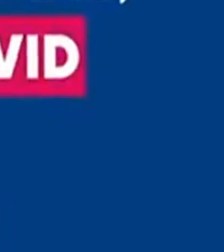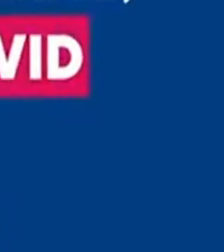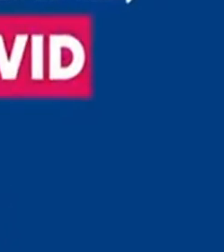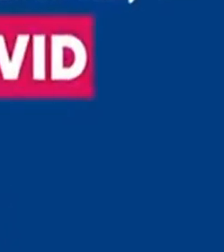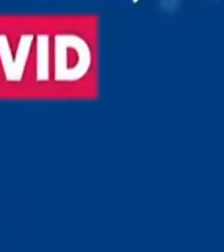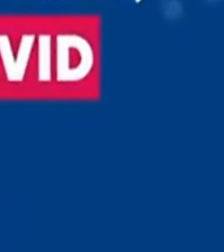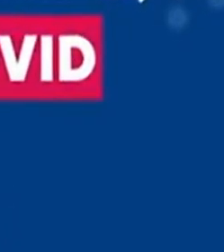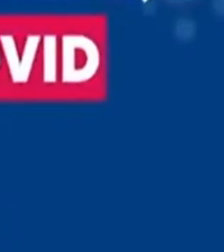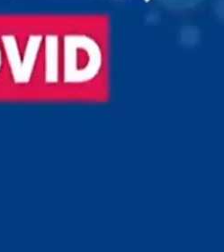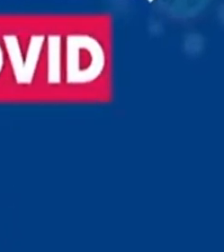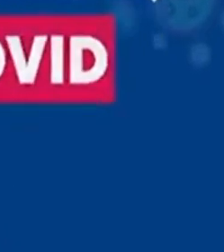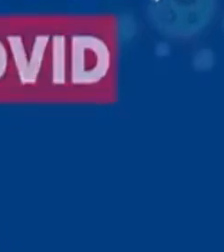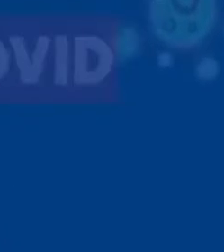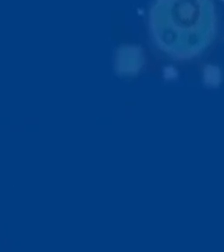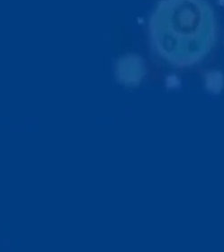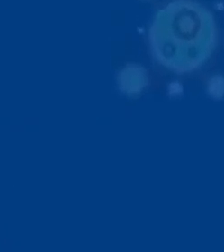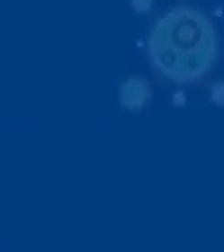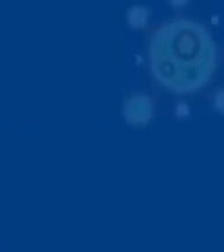venceremos al COVID